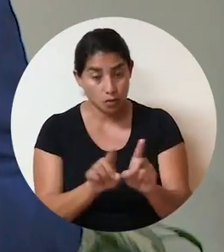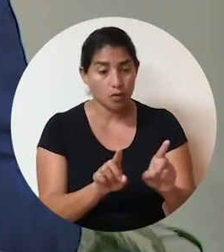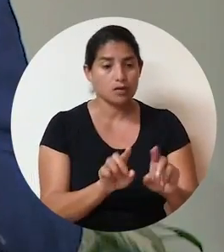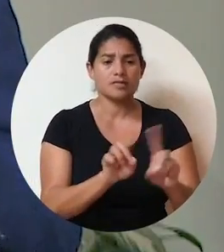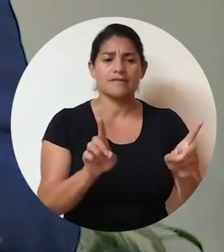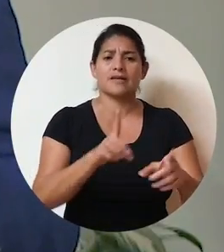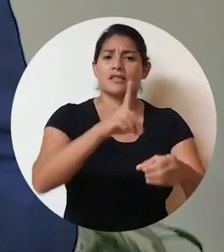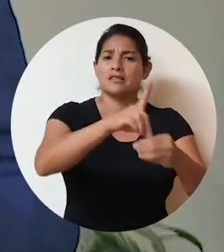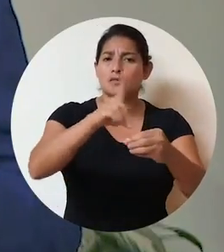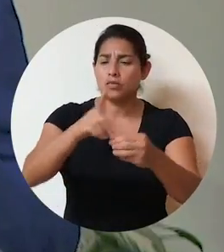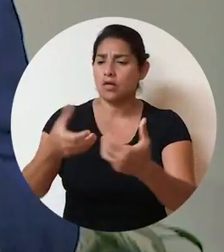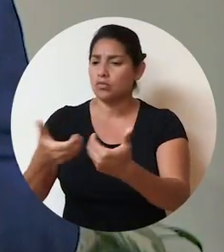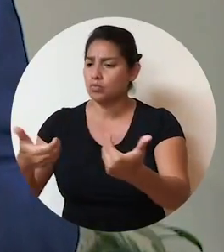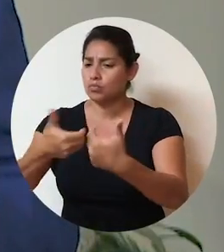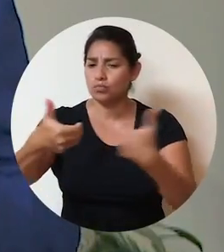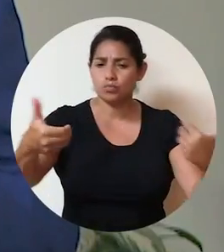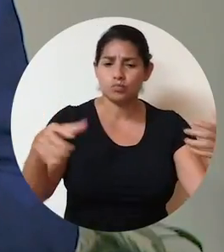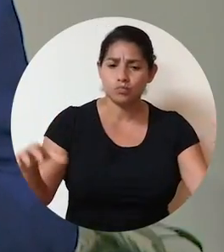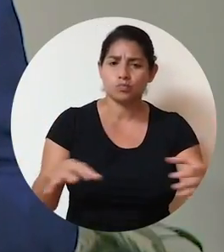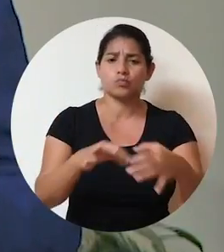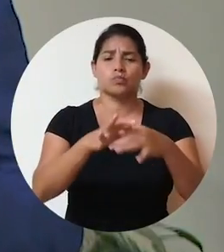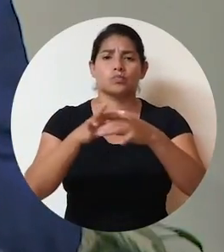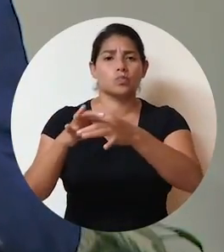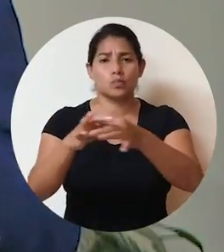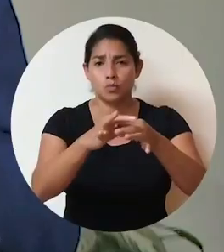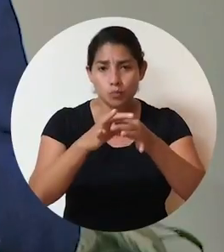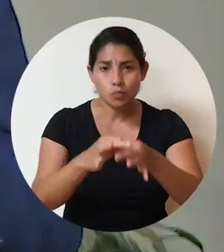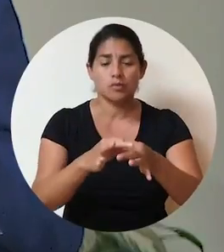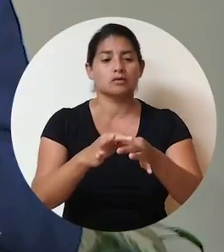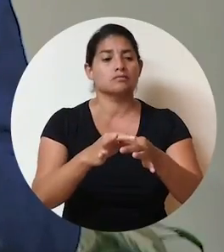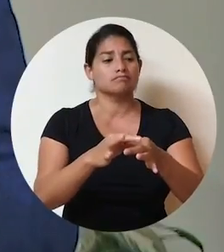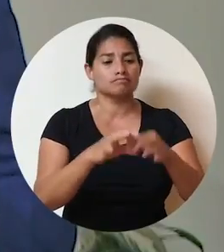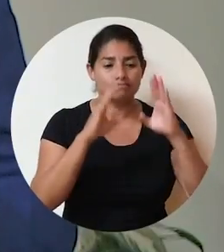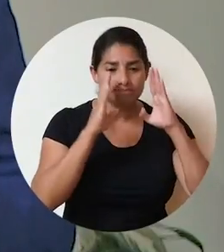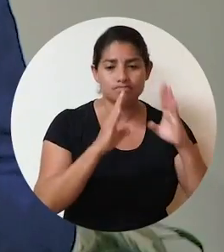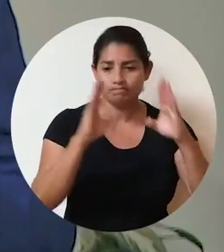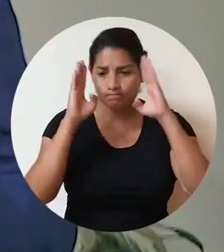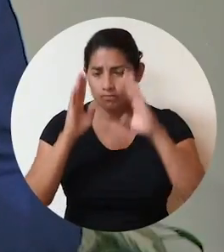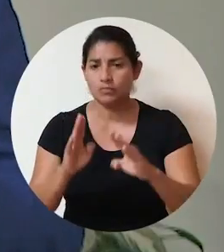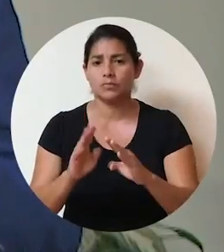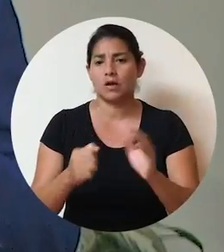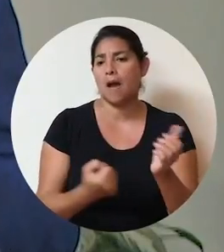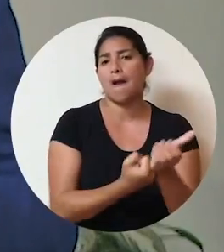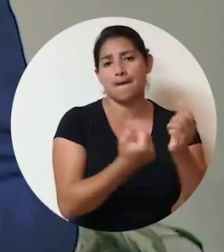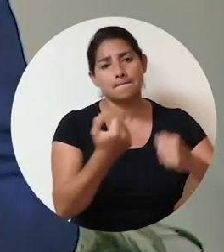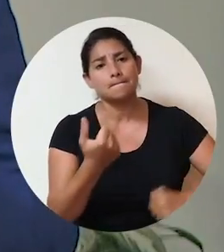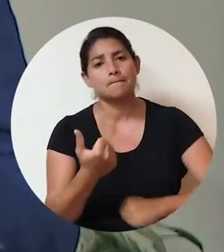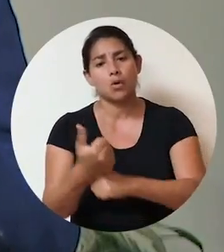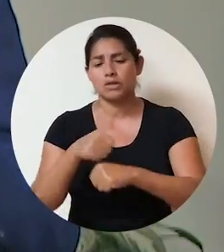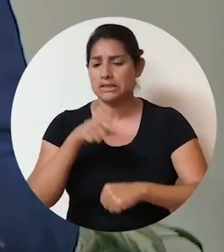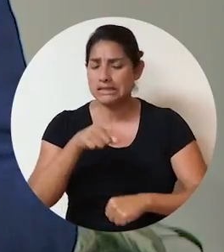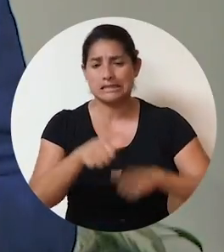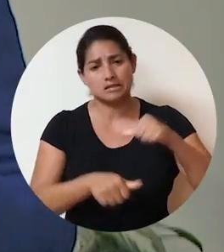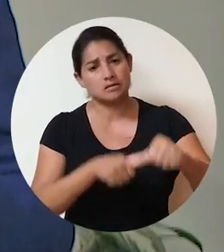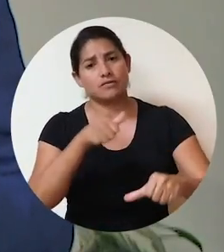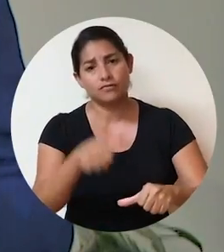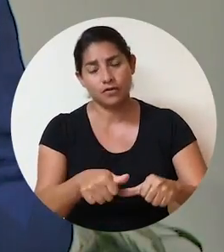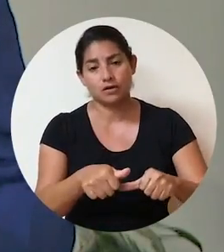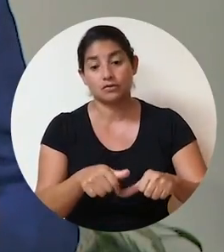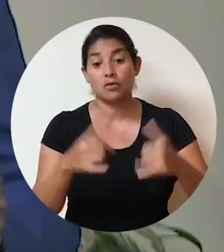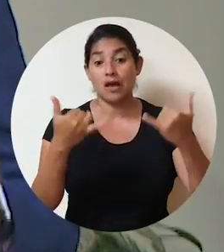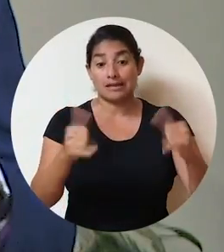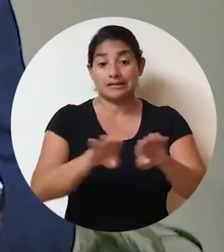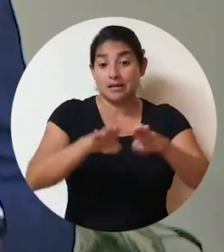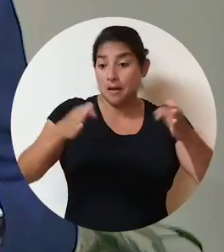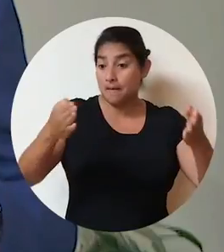y a las fracciones legislativas para que se sumen y respalden este esfuerzo.